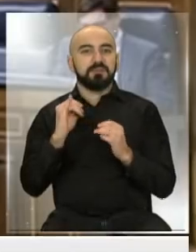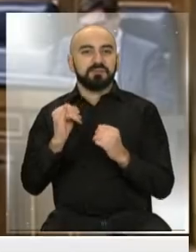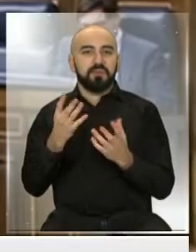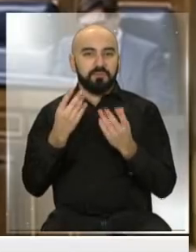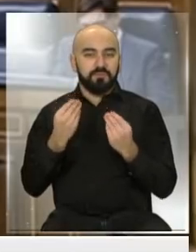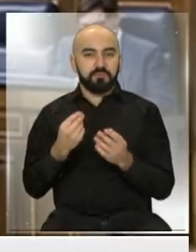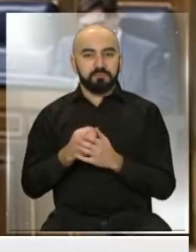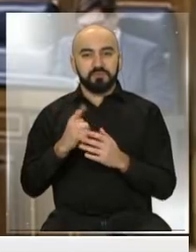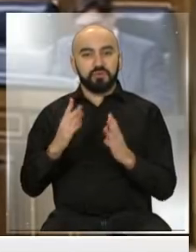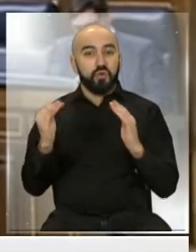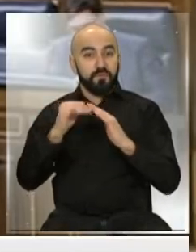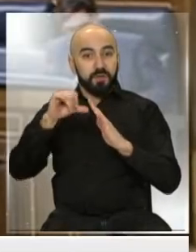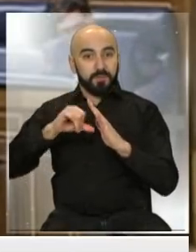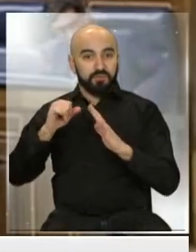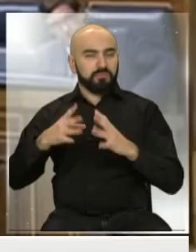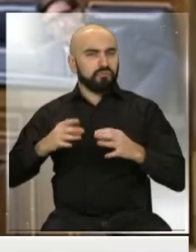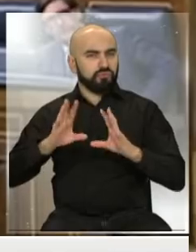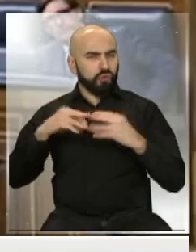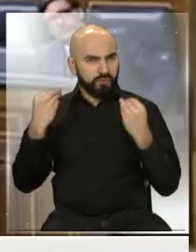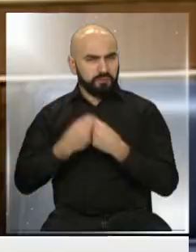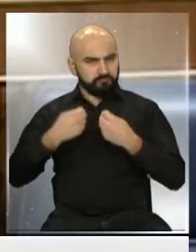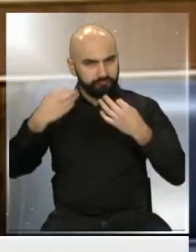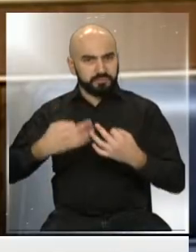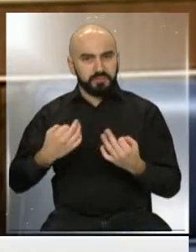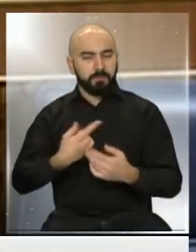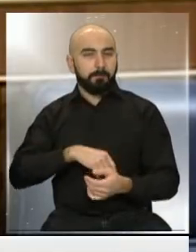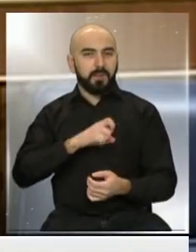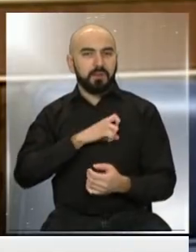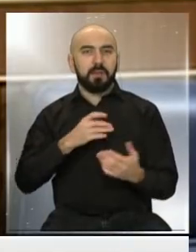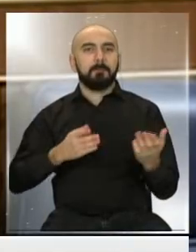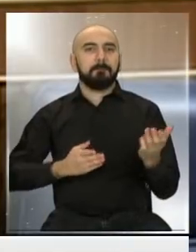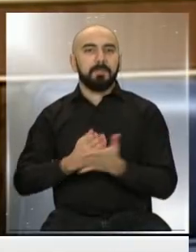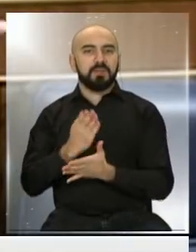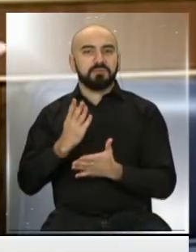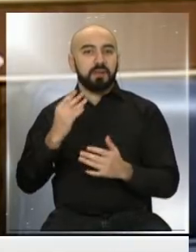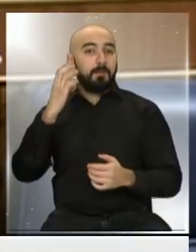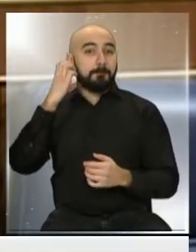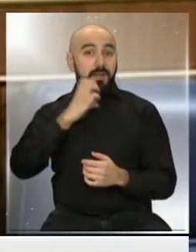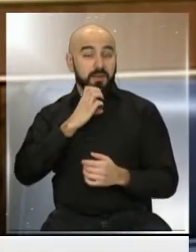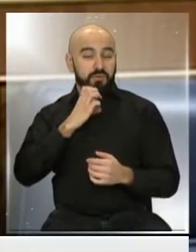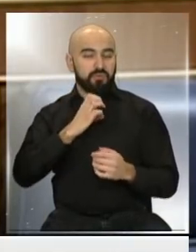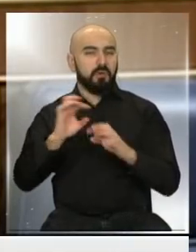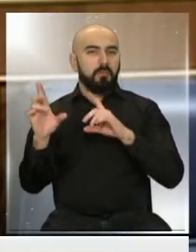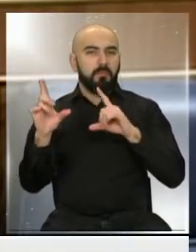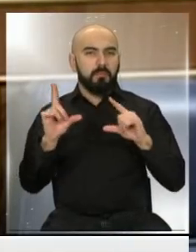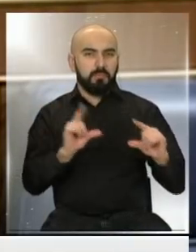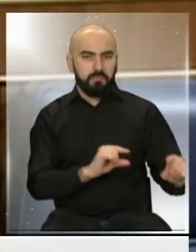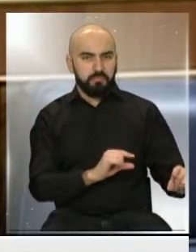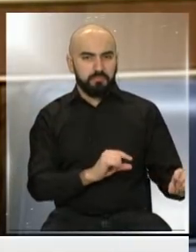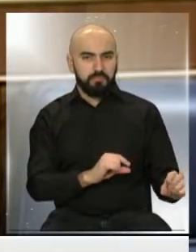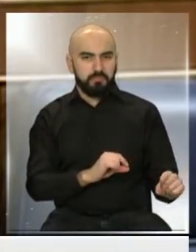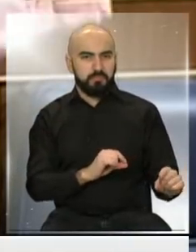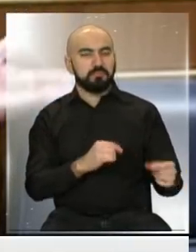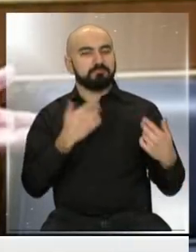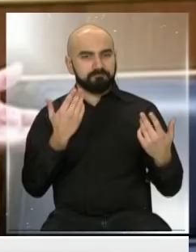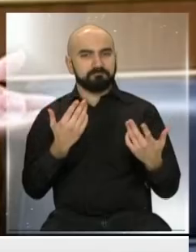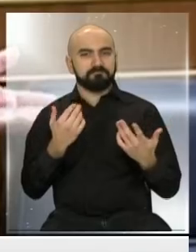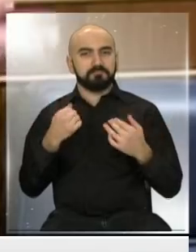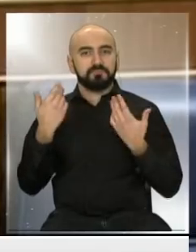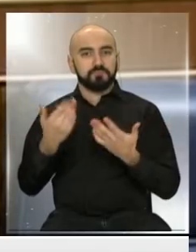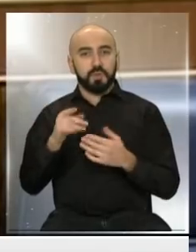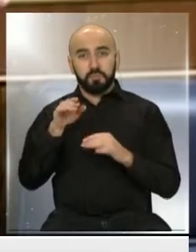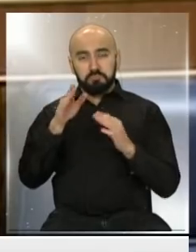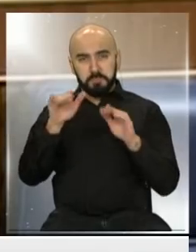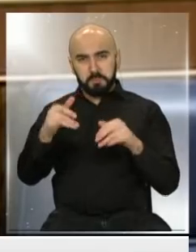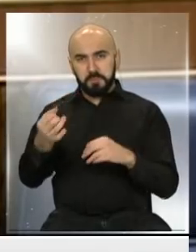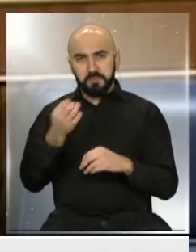confinamiento total en España comenzaría, entonces, en mayo a reducirse. El asunto, y como tú muy bien señalas, la